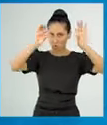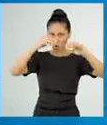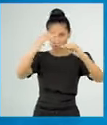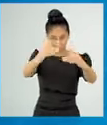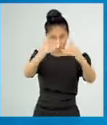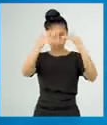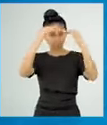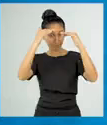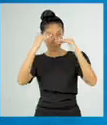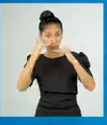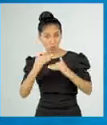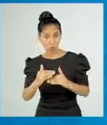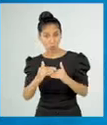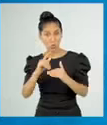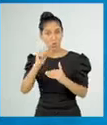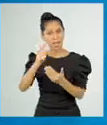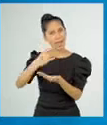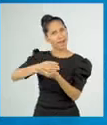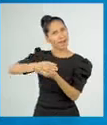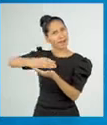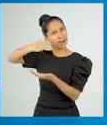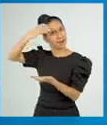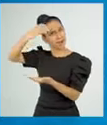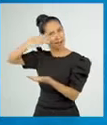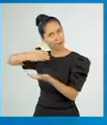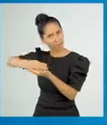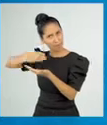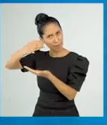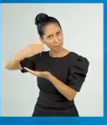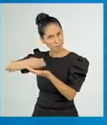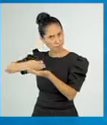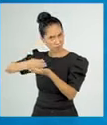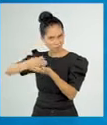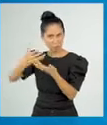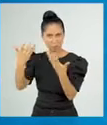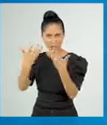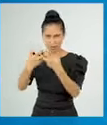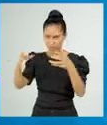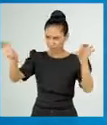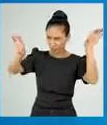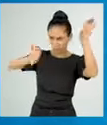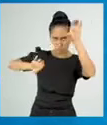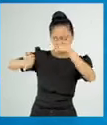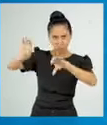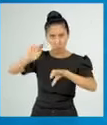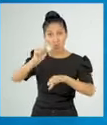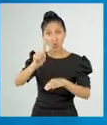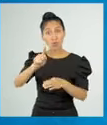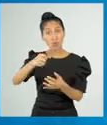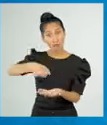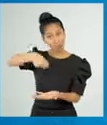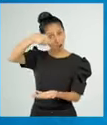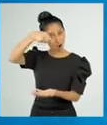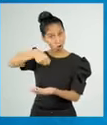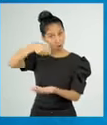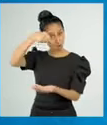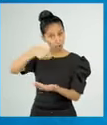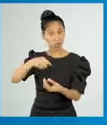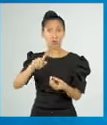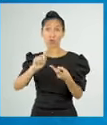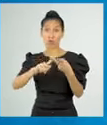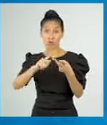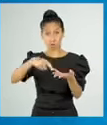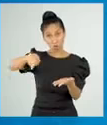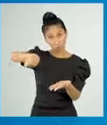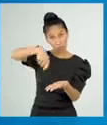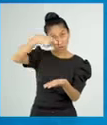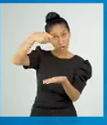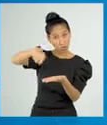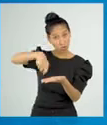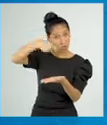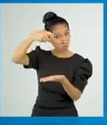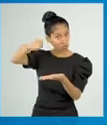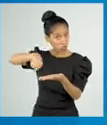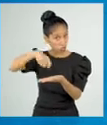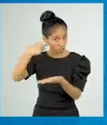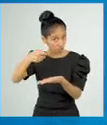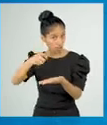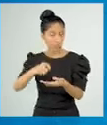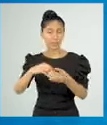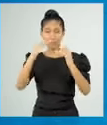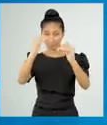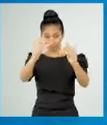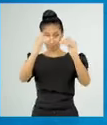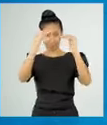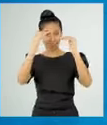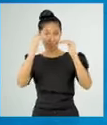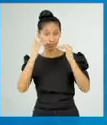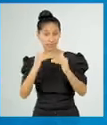Bote o jarra graduada para medir. Una olla. Cuchara de plástico o madera para revolver.